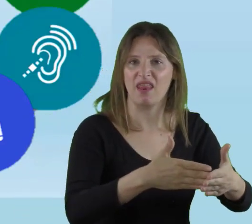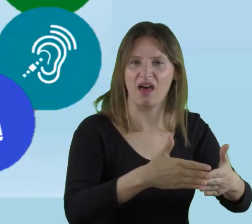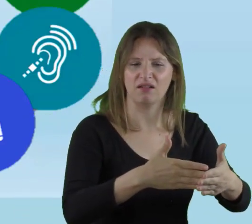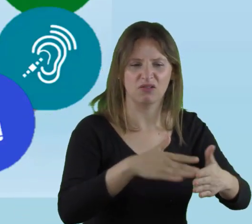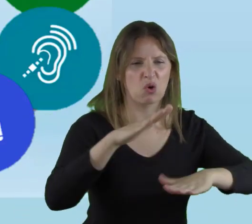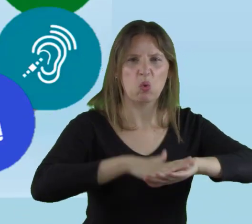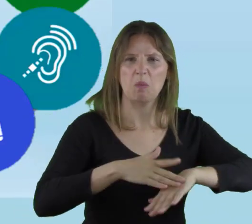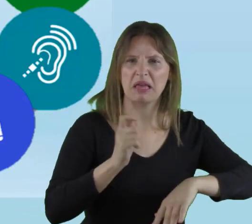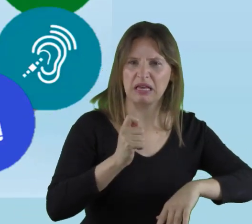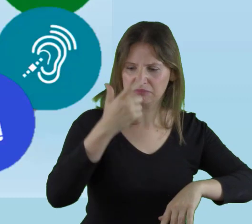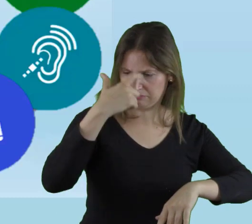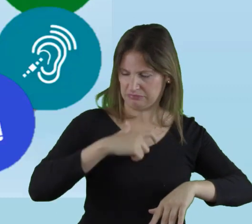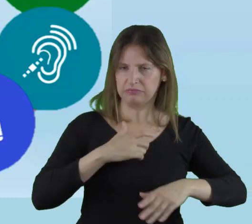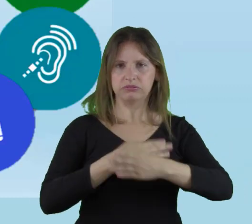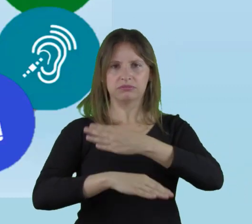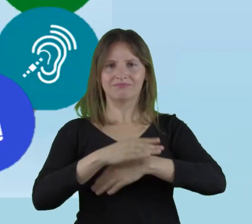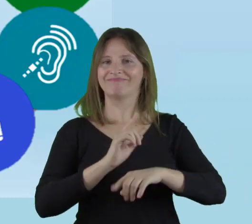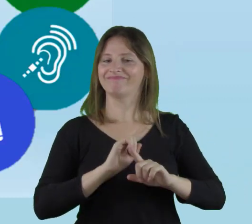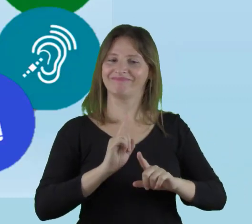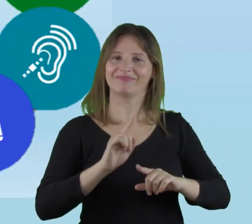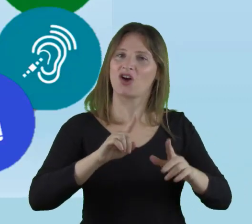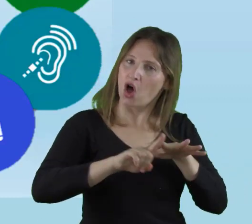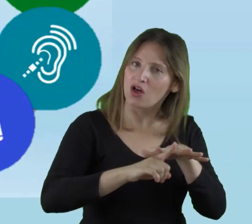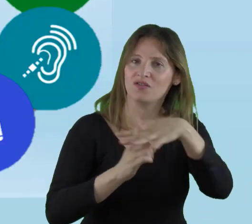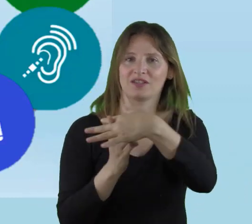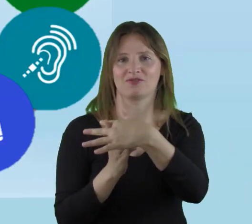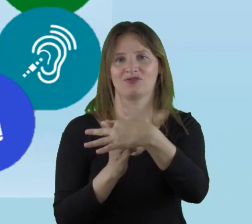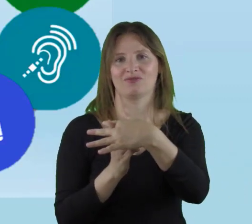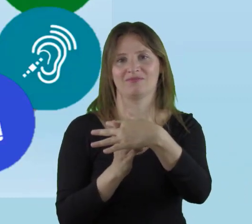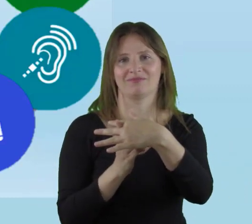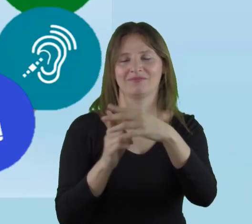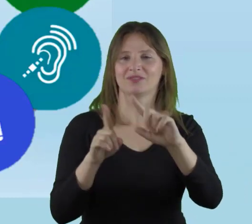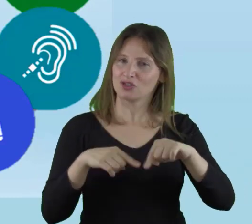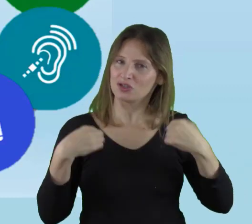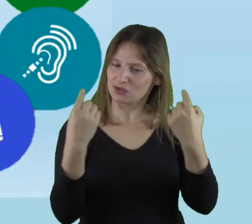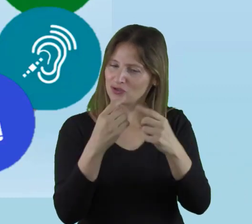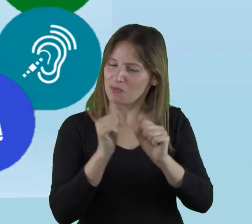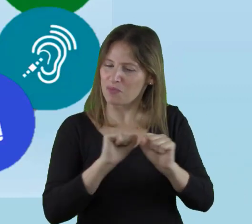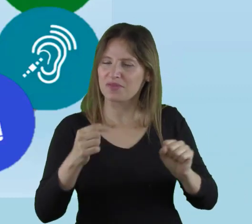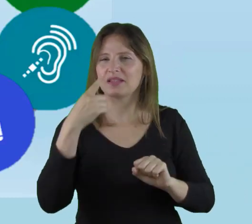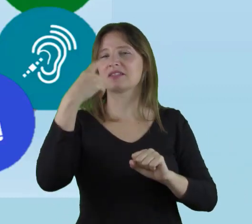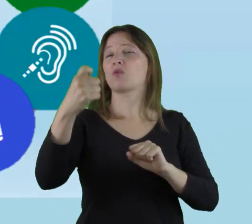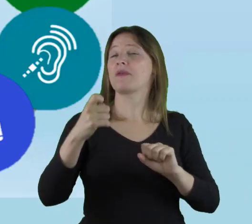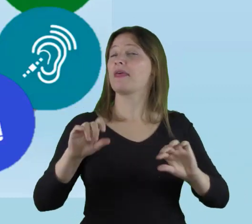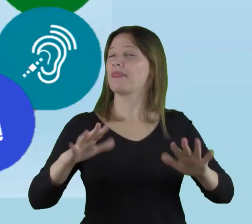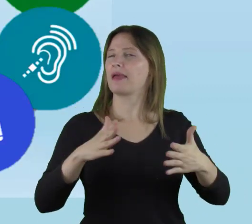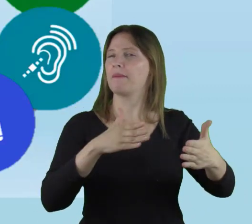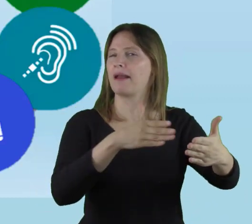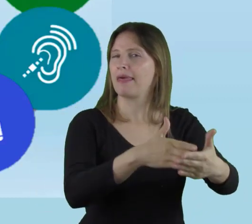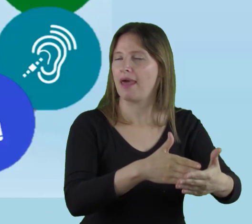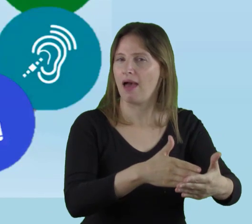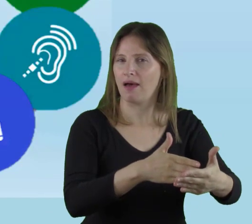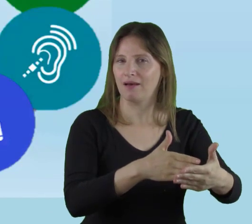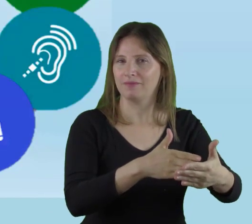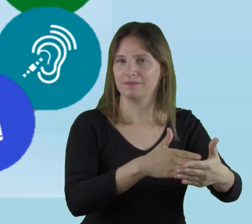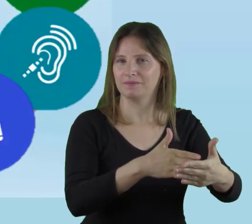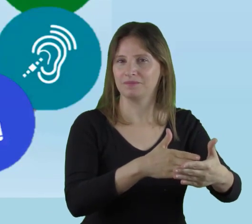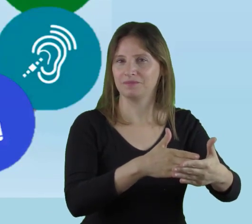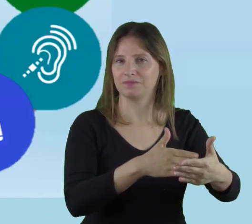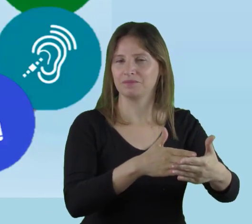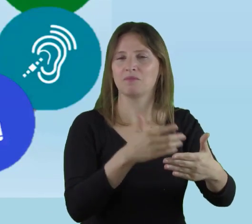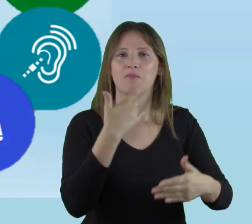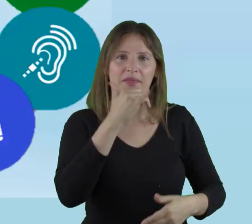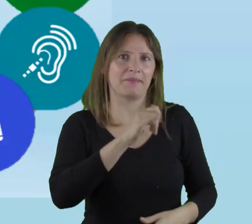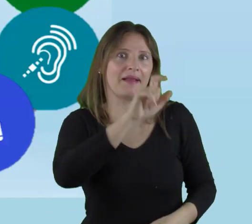y su contexto. Y en esto nosotros podemos identificar en qué? En la gente,